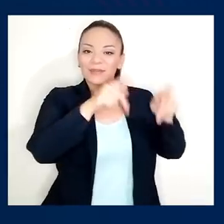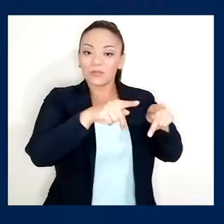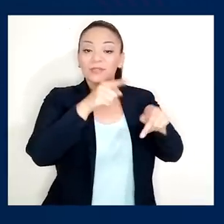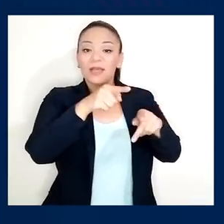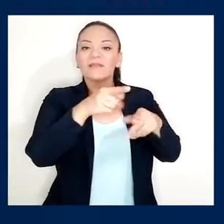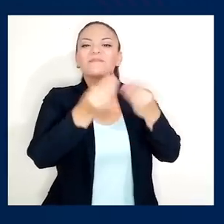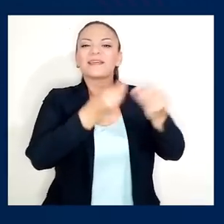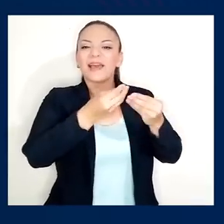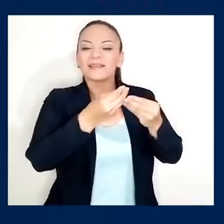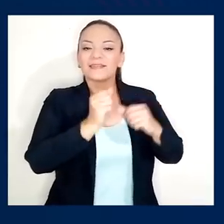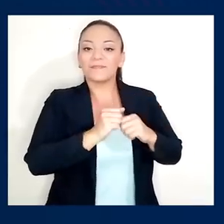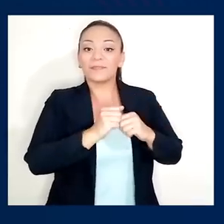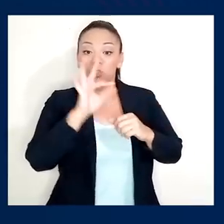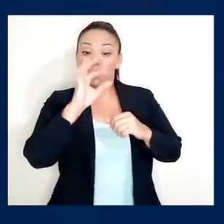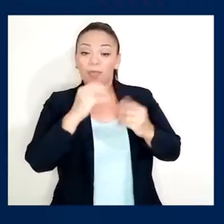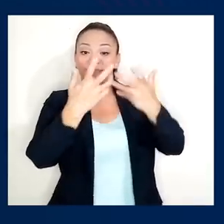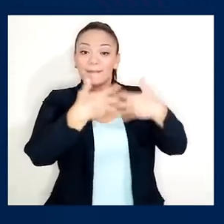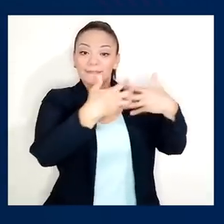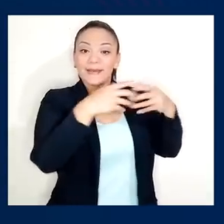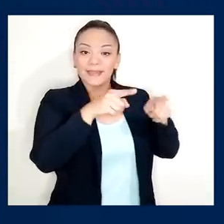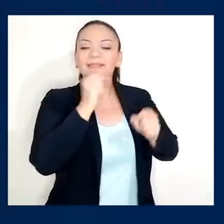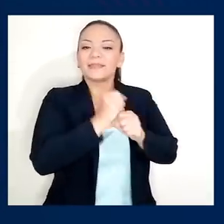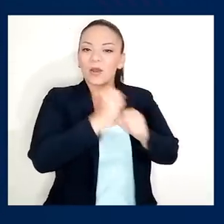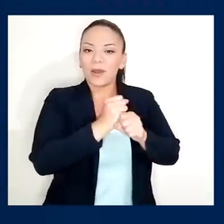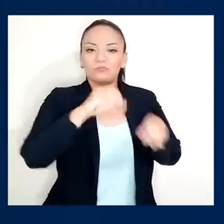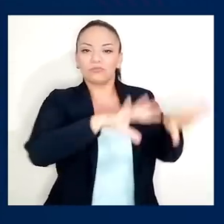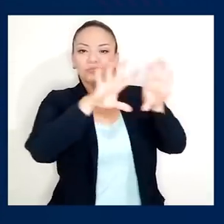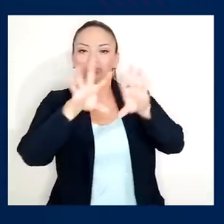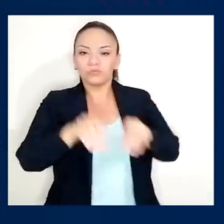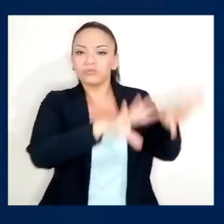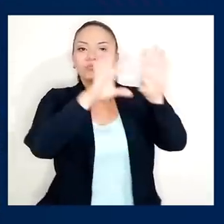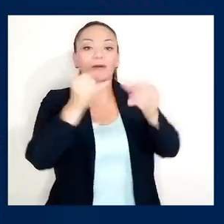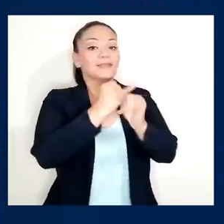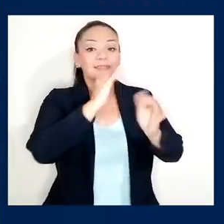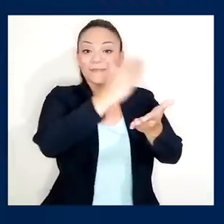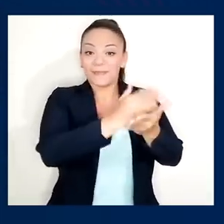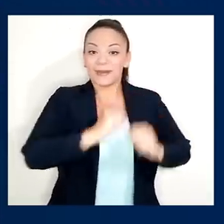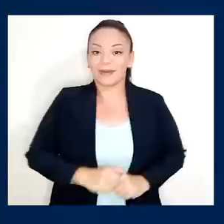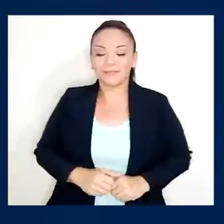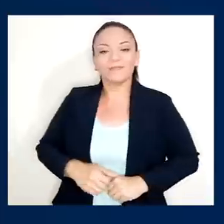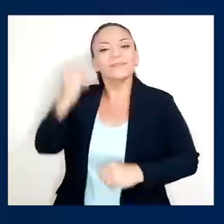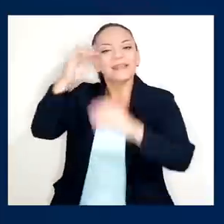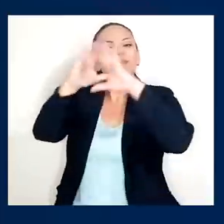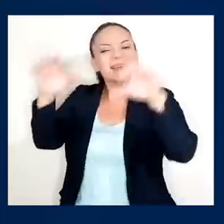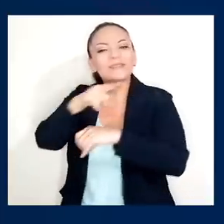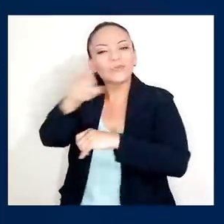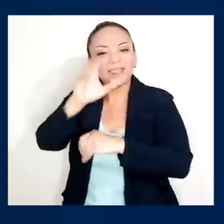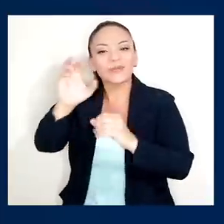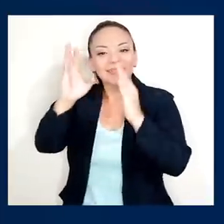procesos son continuos. Eso quiere decir que las 90 máquinas que hay aquí trabajan 24 horas sin parar. Imagínense,